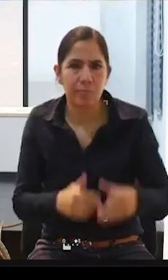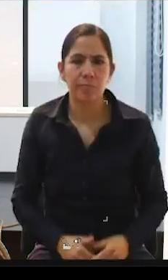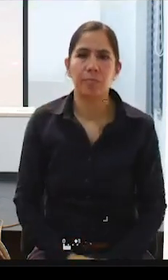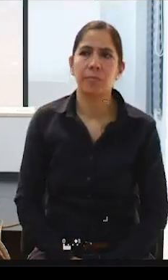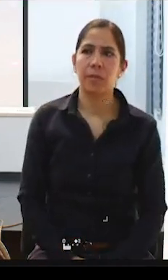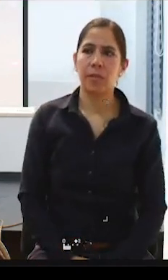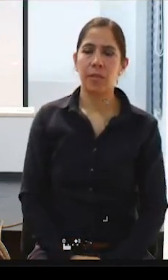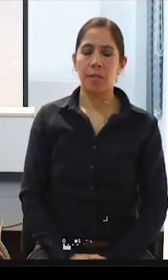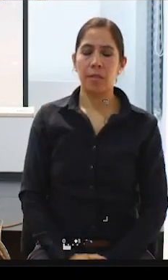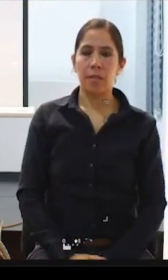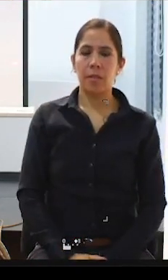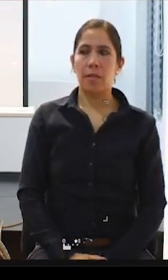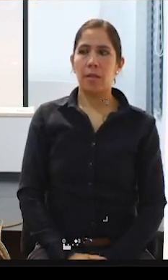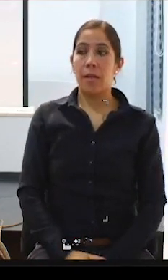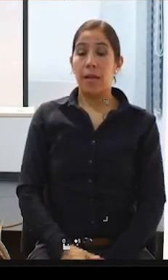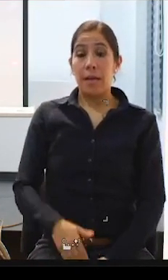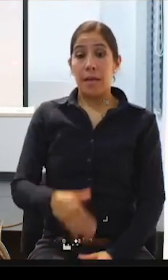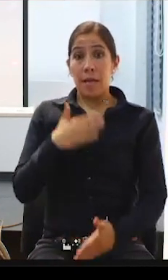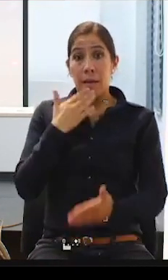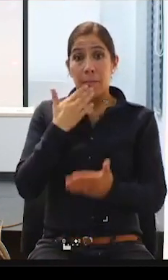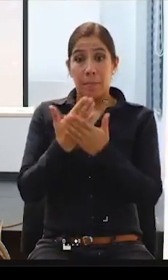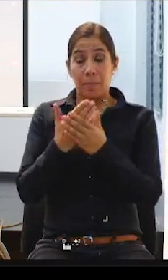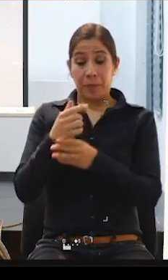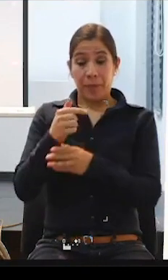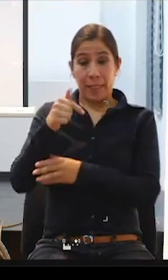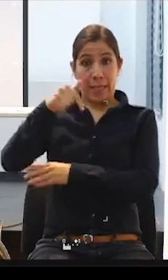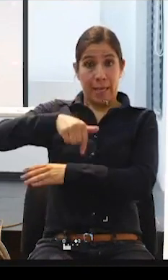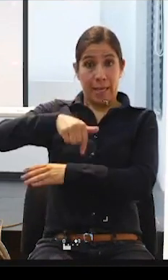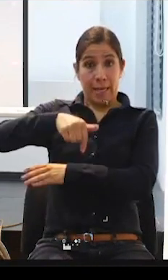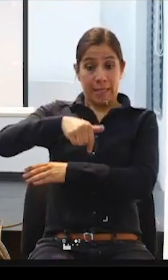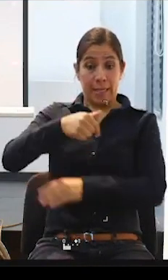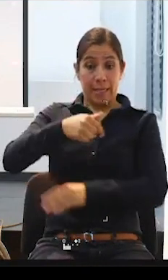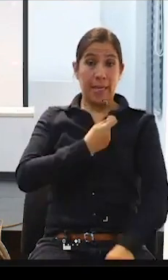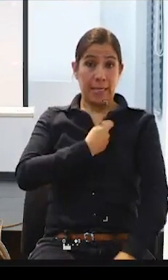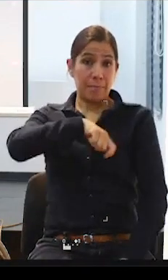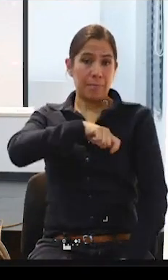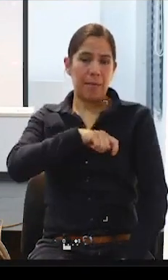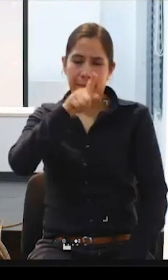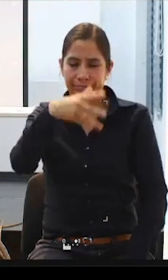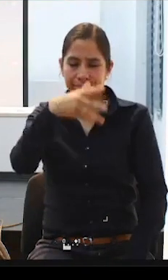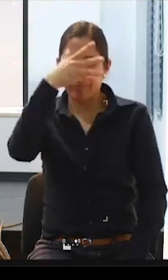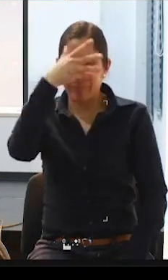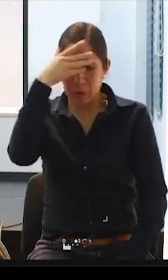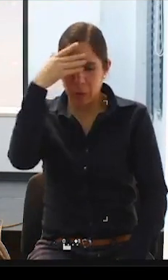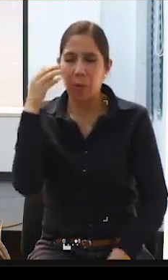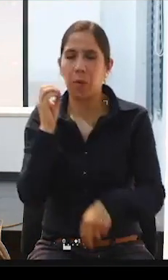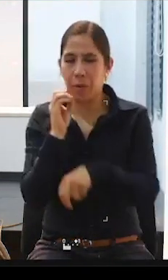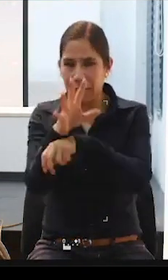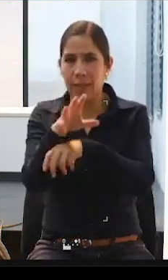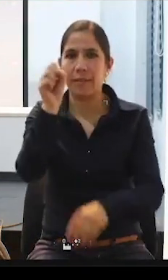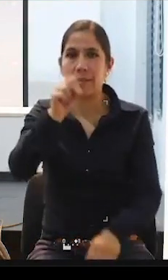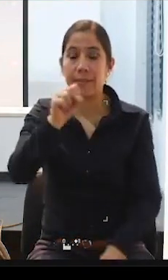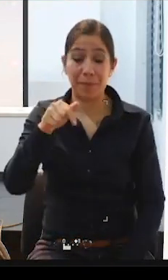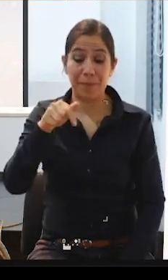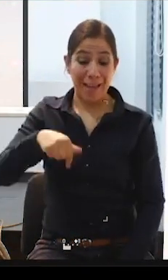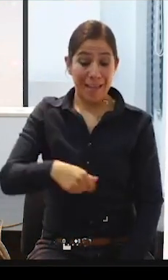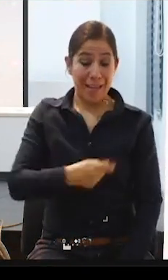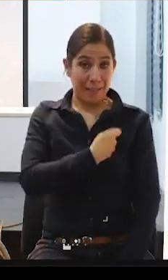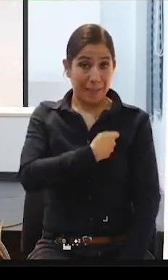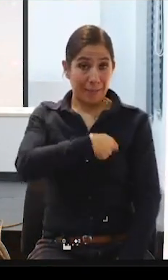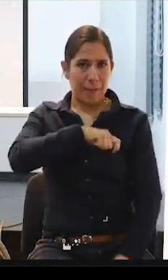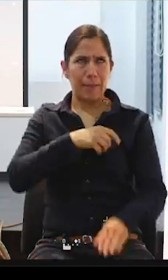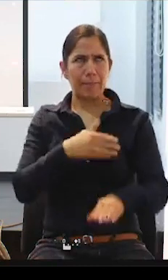Pues aquí en España también, se me ha olvidado comentarlo y es súper importante, hemos empezado a trabajar